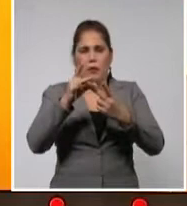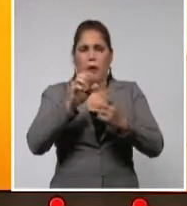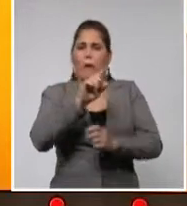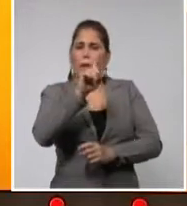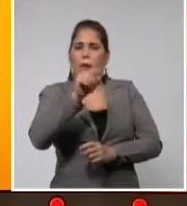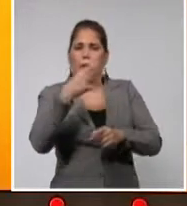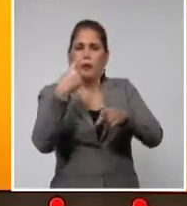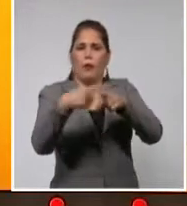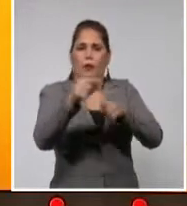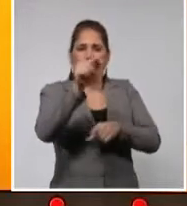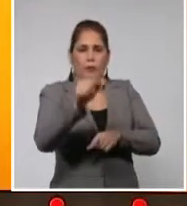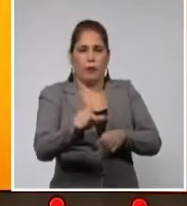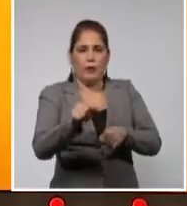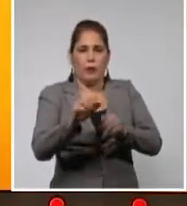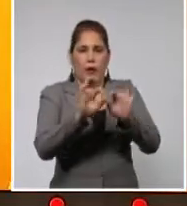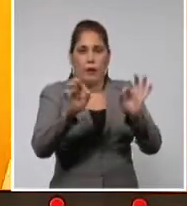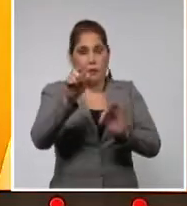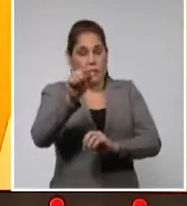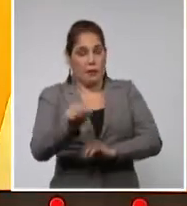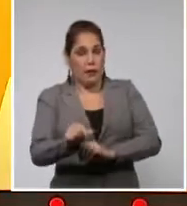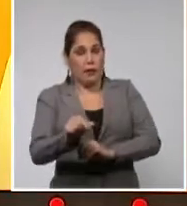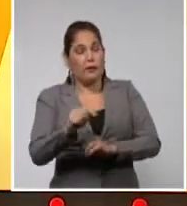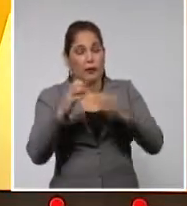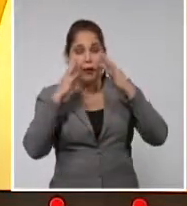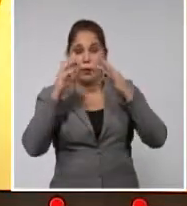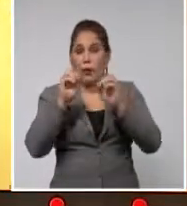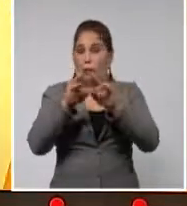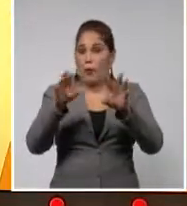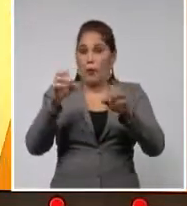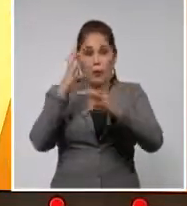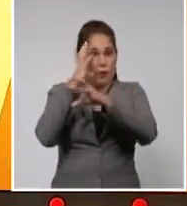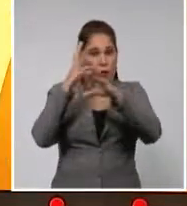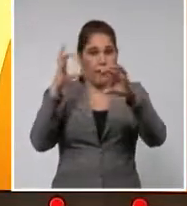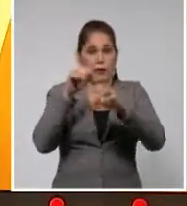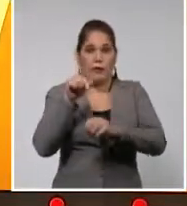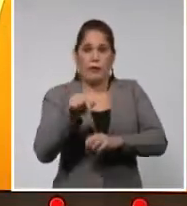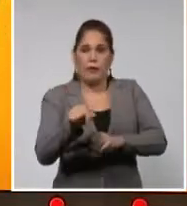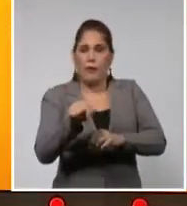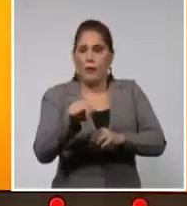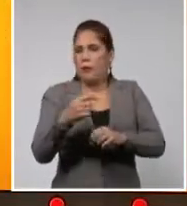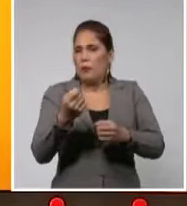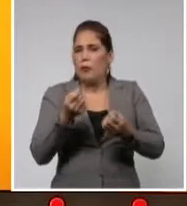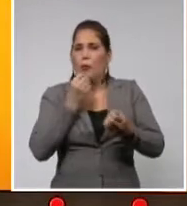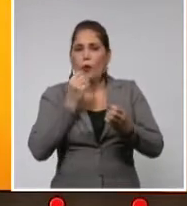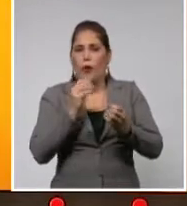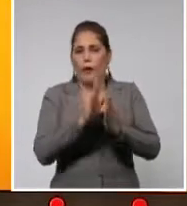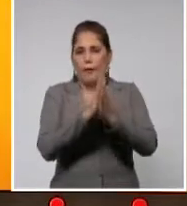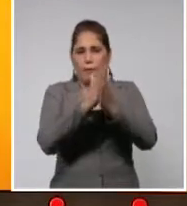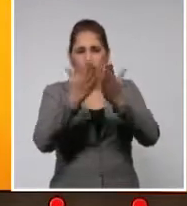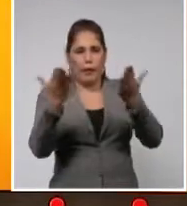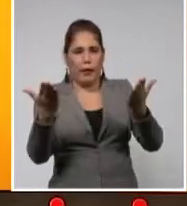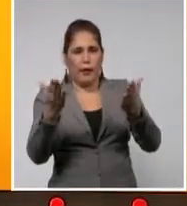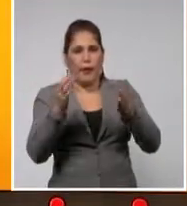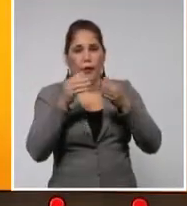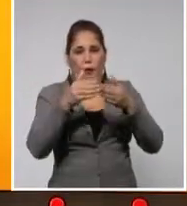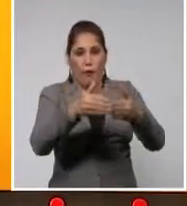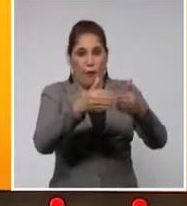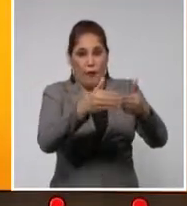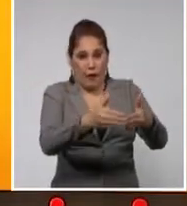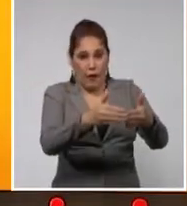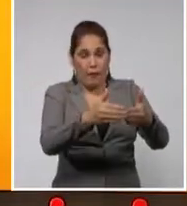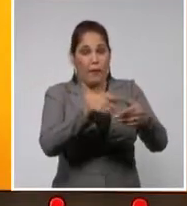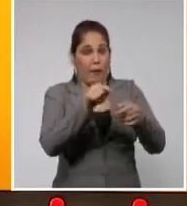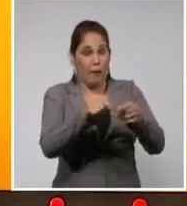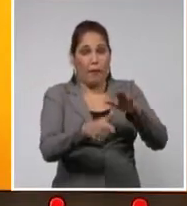pregunta a otro colega de vasta experiencia en la promoción de la ciencia, esta vez desde las páginas del diario Granma, Orfilio Peláez, quien es además el